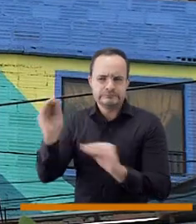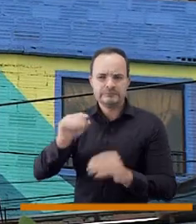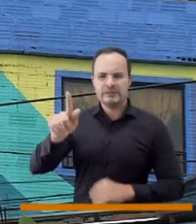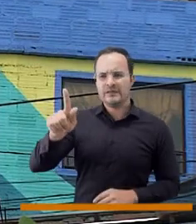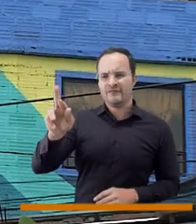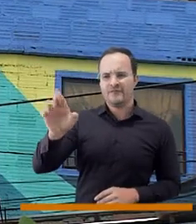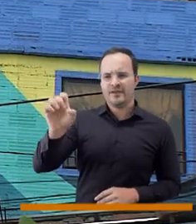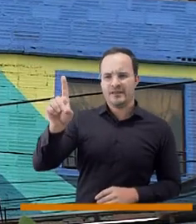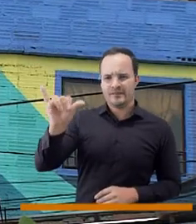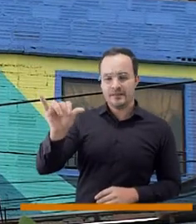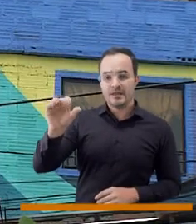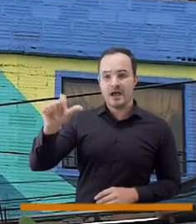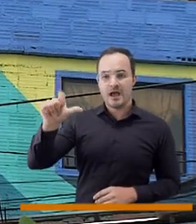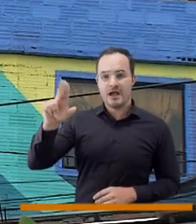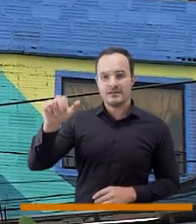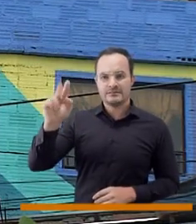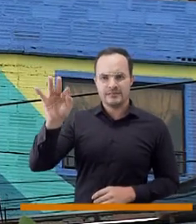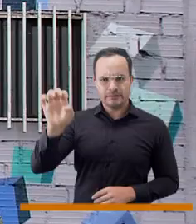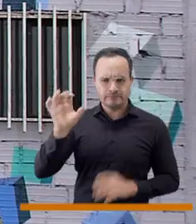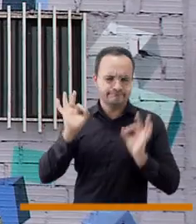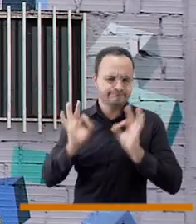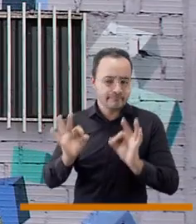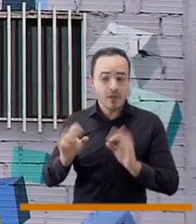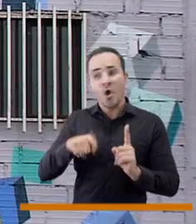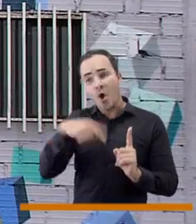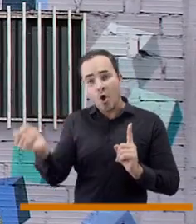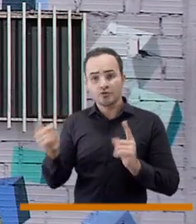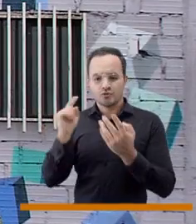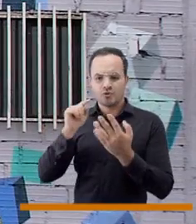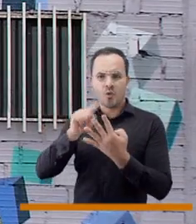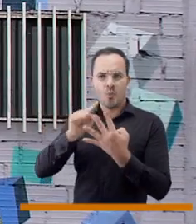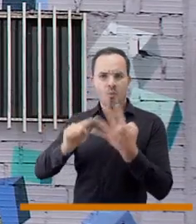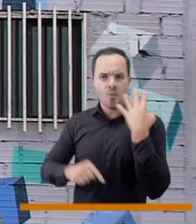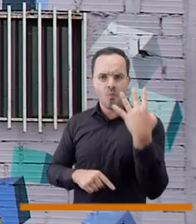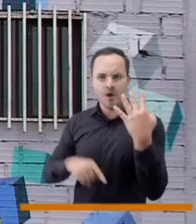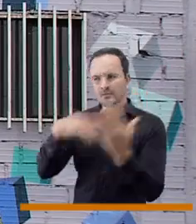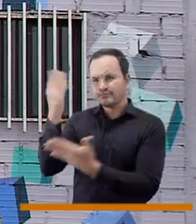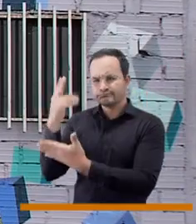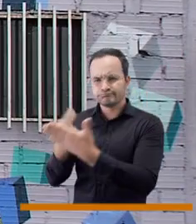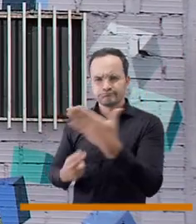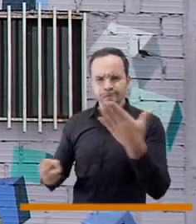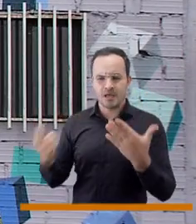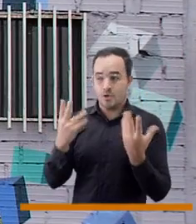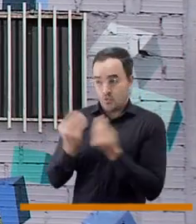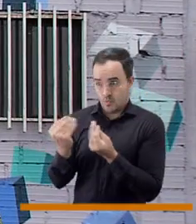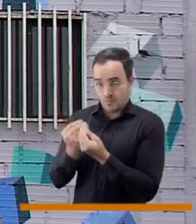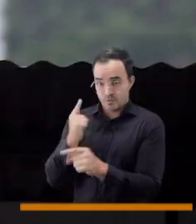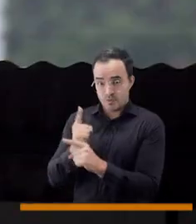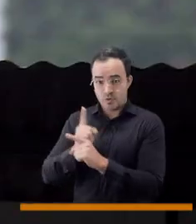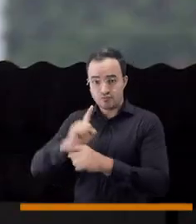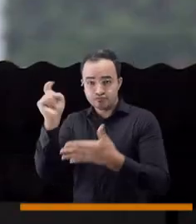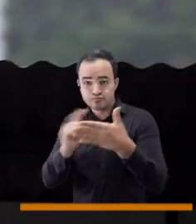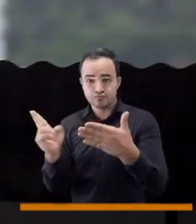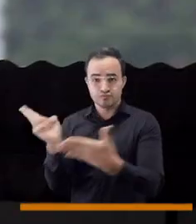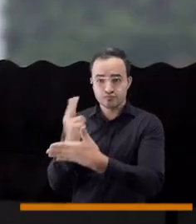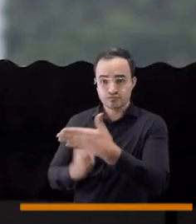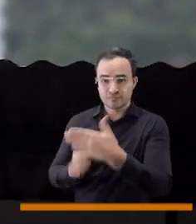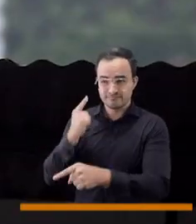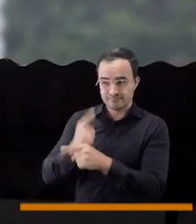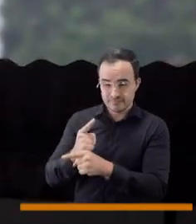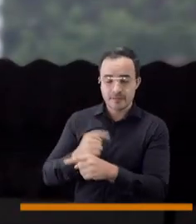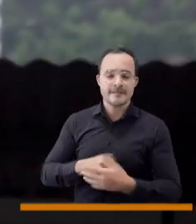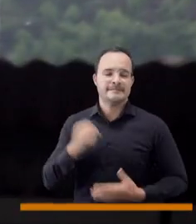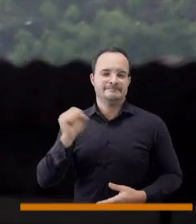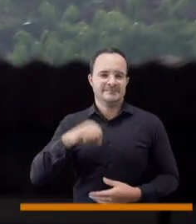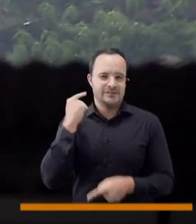Alzate y 30 murales más realizados por cuatro colectivos más dos artistas urbanos, ¿cierto? Así es, Caterin,